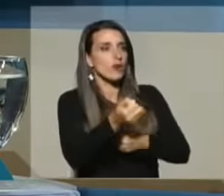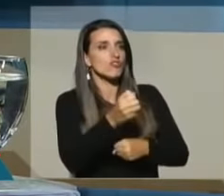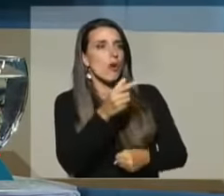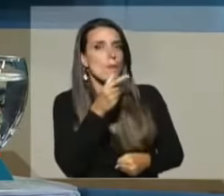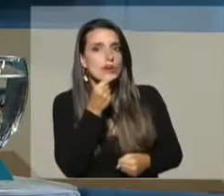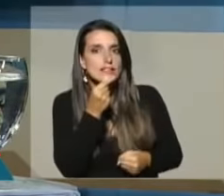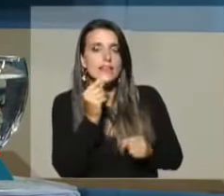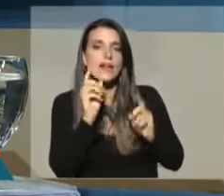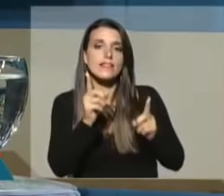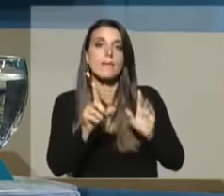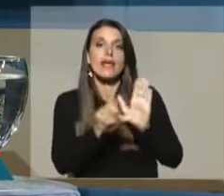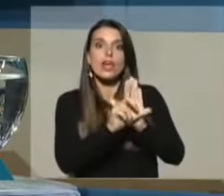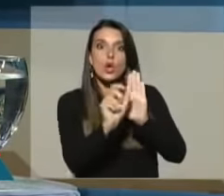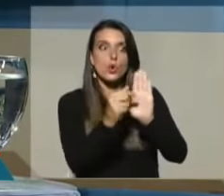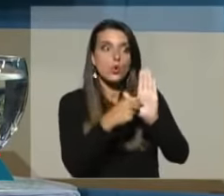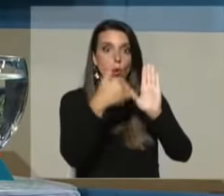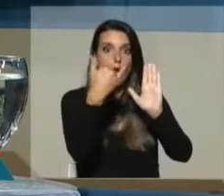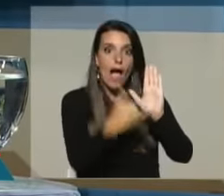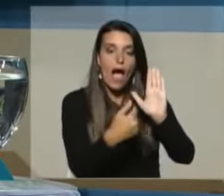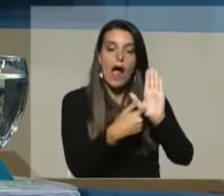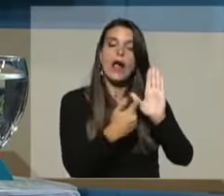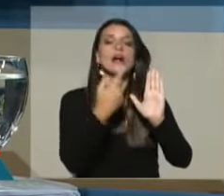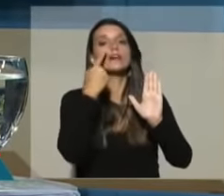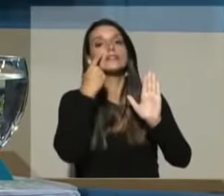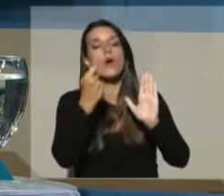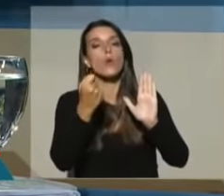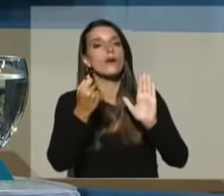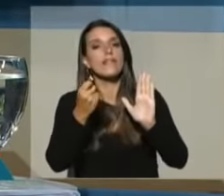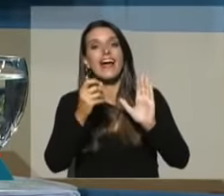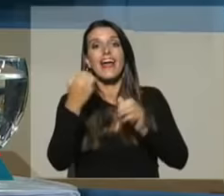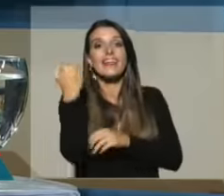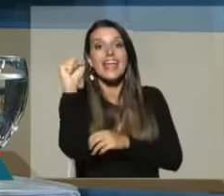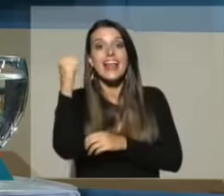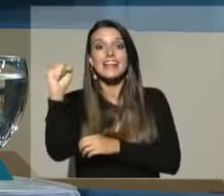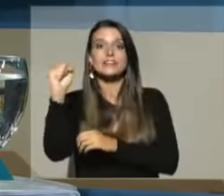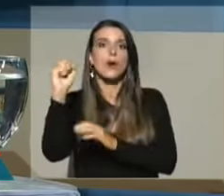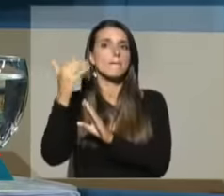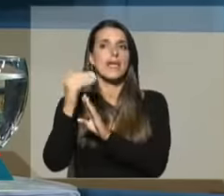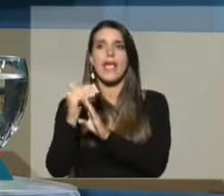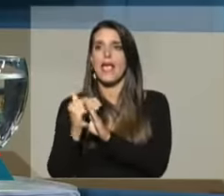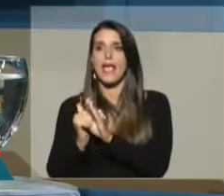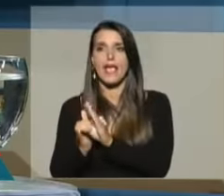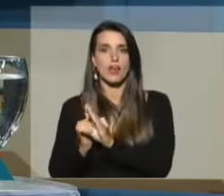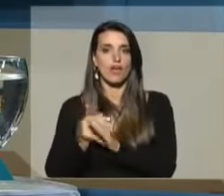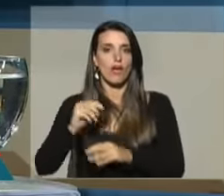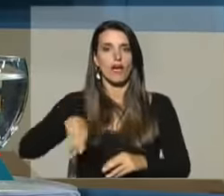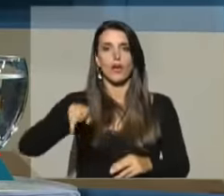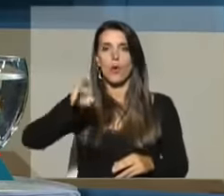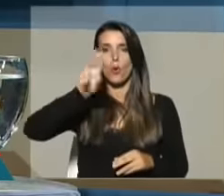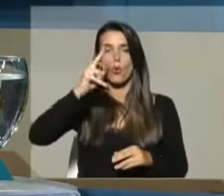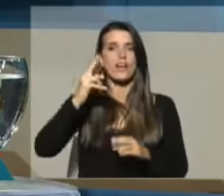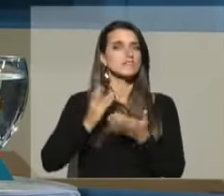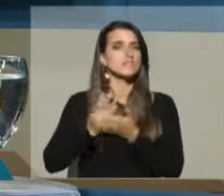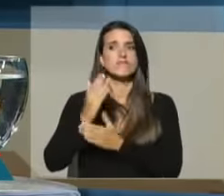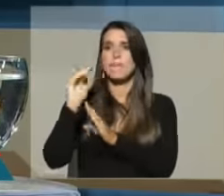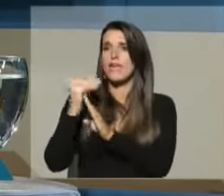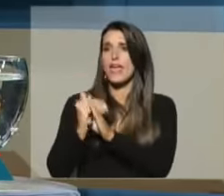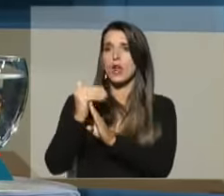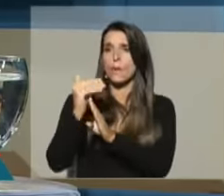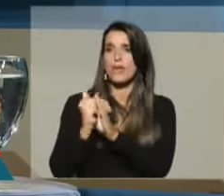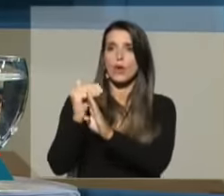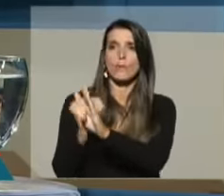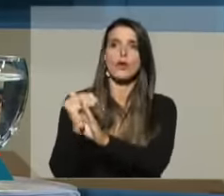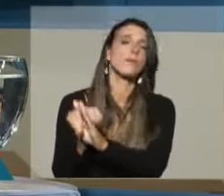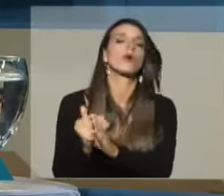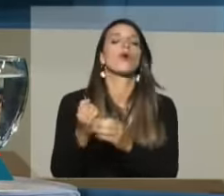y la vigencia de la LUC han hecho que sistemáticamente los delitos vengan bajando en nuestro país permanentemente y